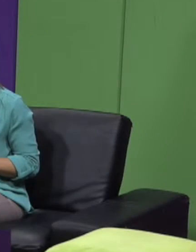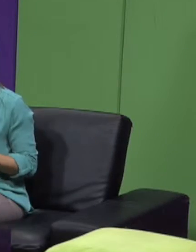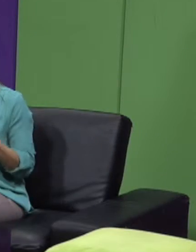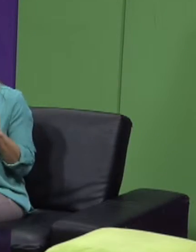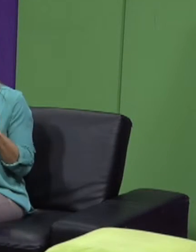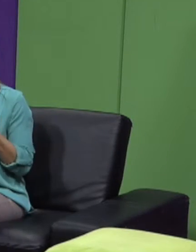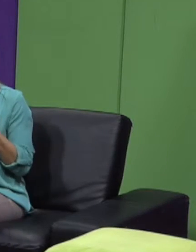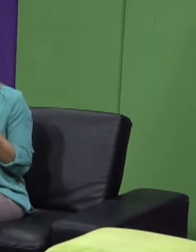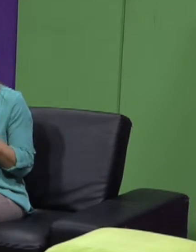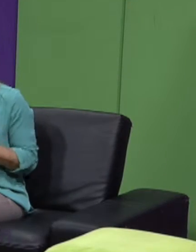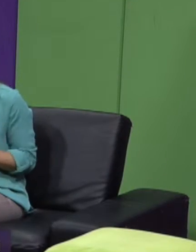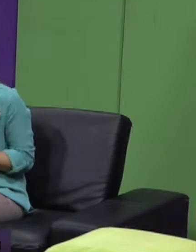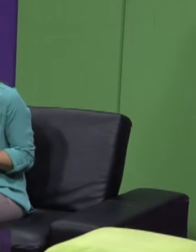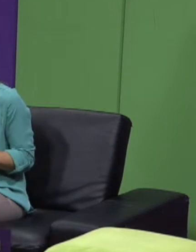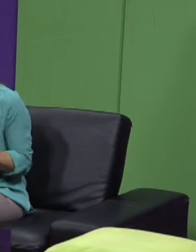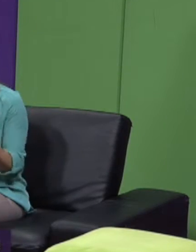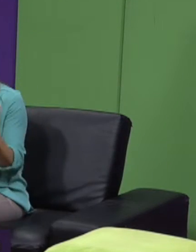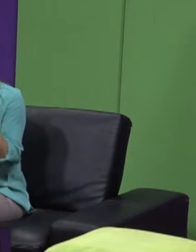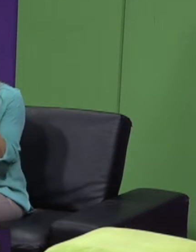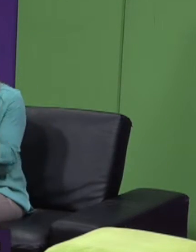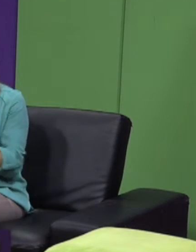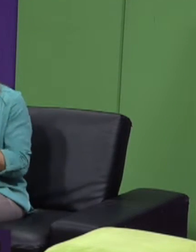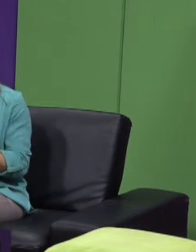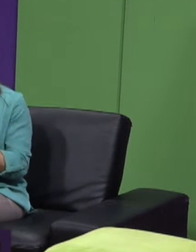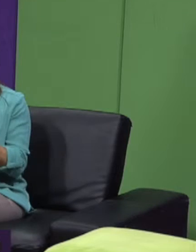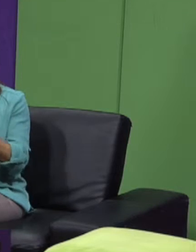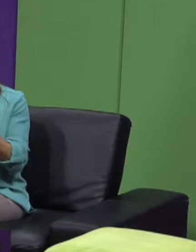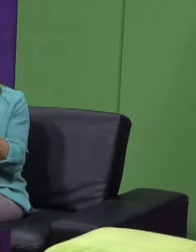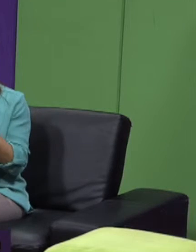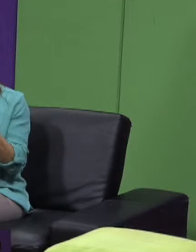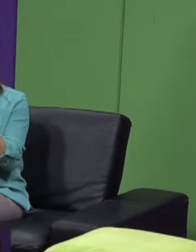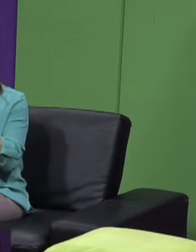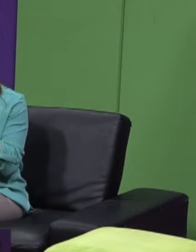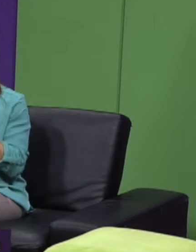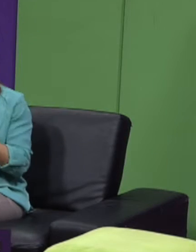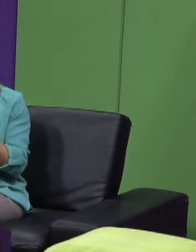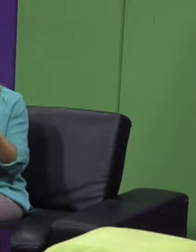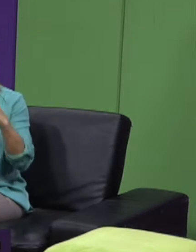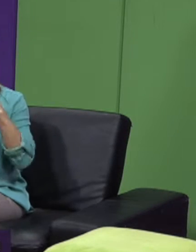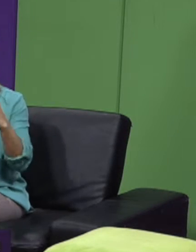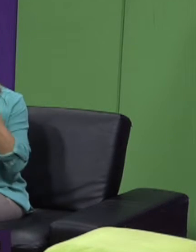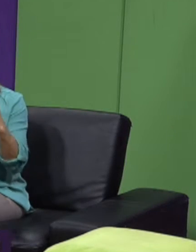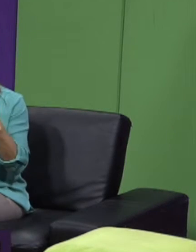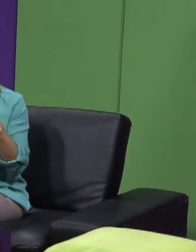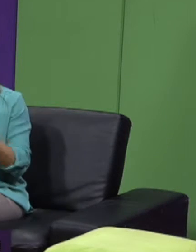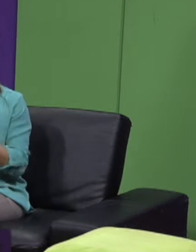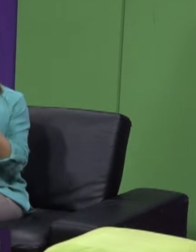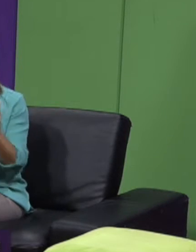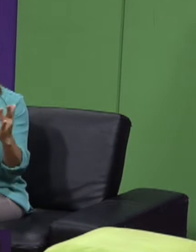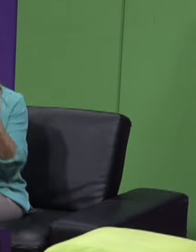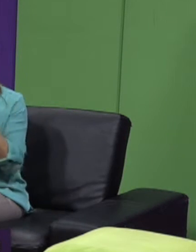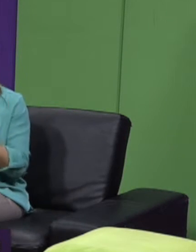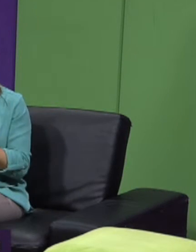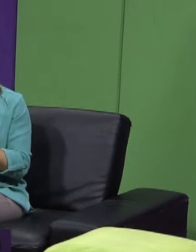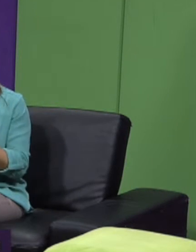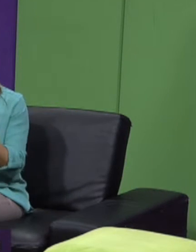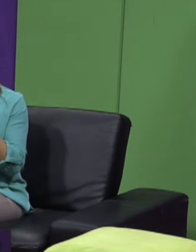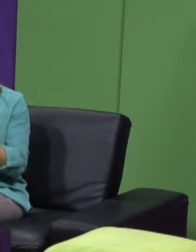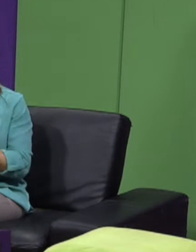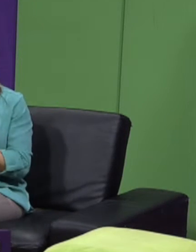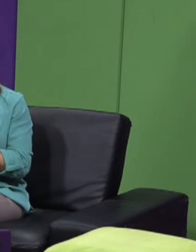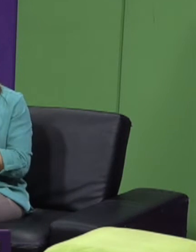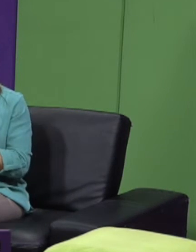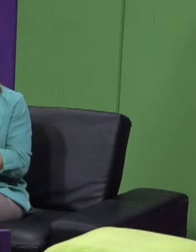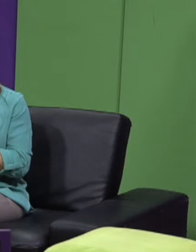Recuerde que nos encanta mantenernos en contacto con usted y por eso tenemos varias vías de comunicación. Nos encuentra en facebook.com,